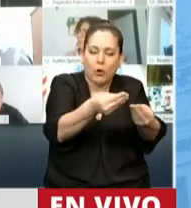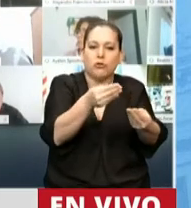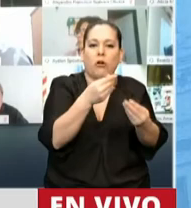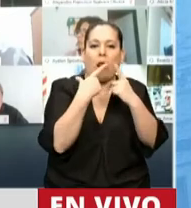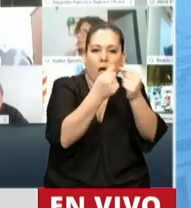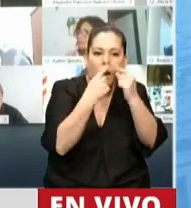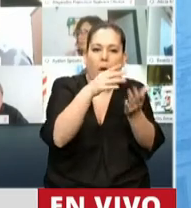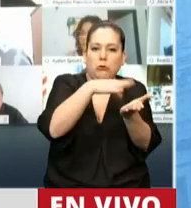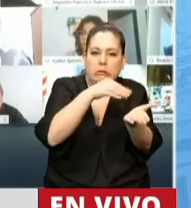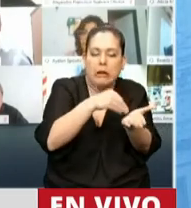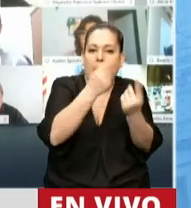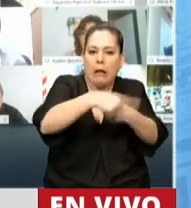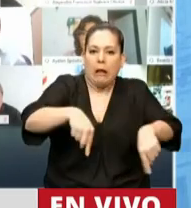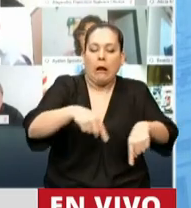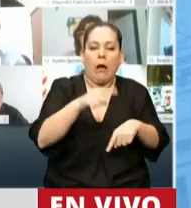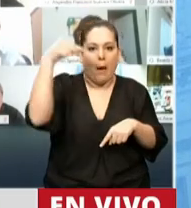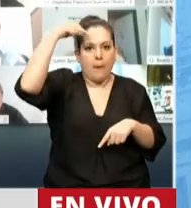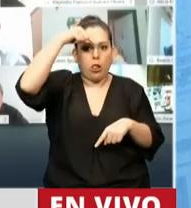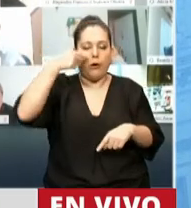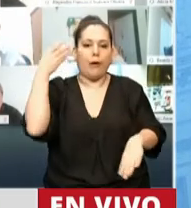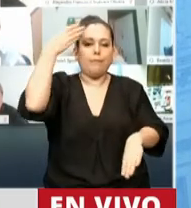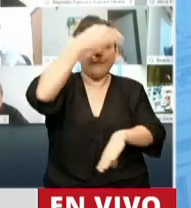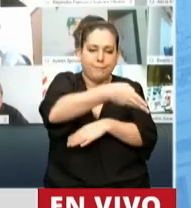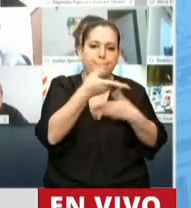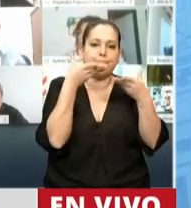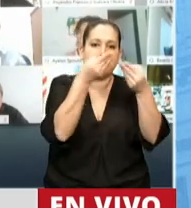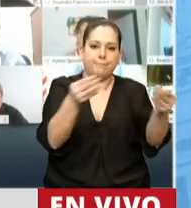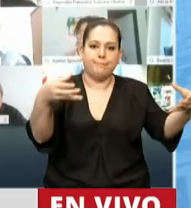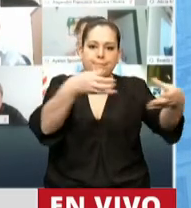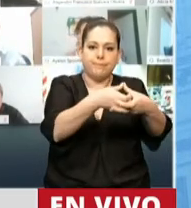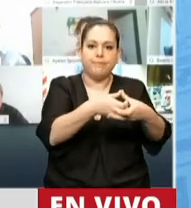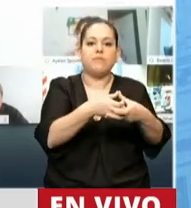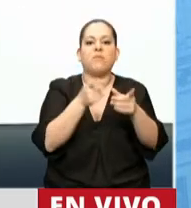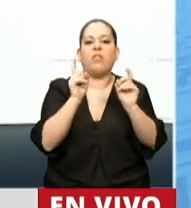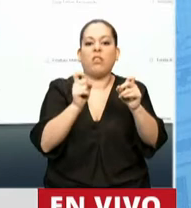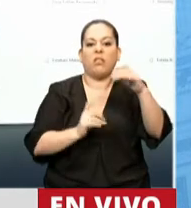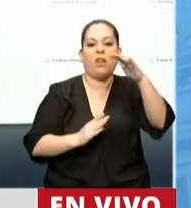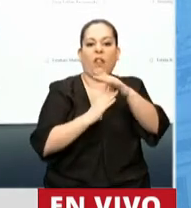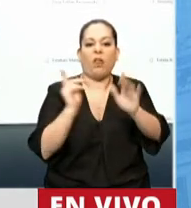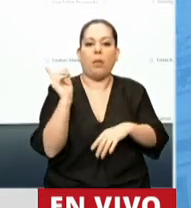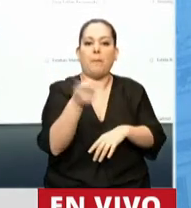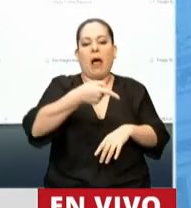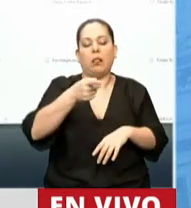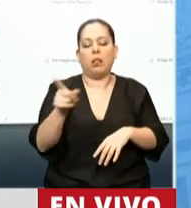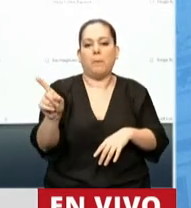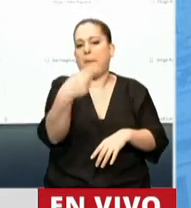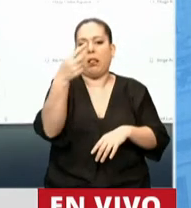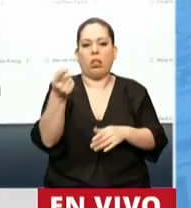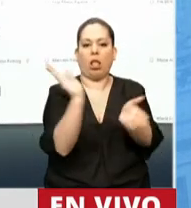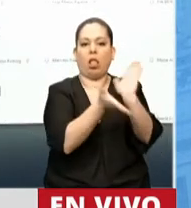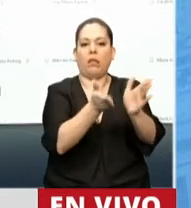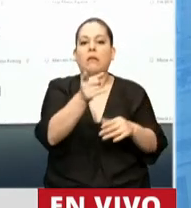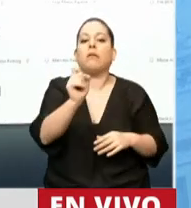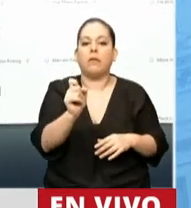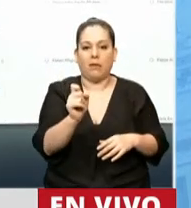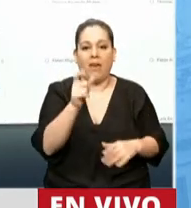tierras, fue comandado por la Ministra de Seguridad de aquel